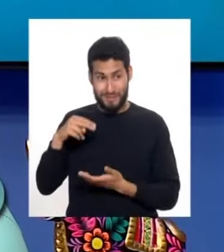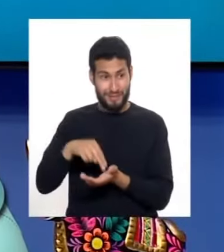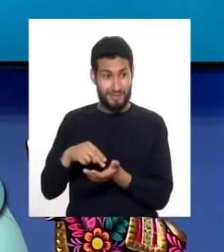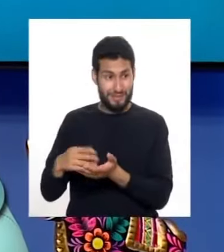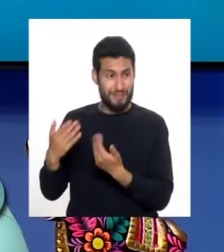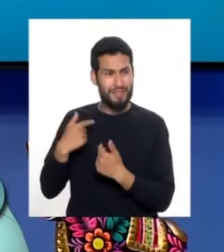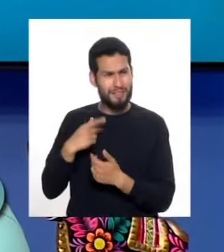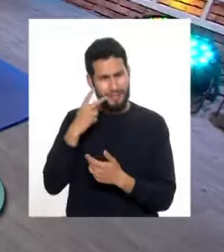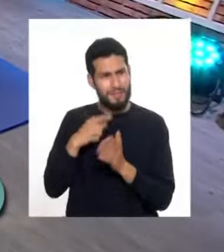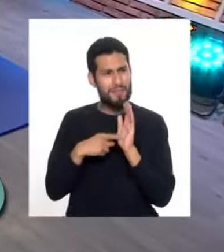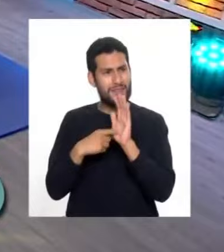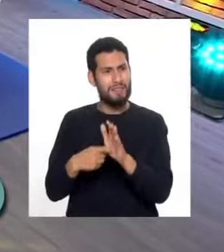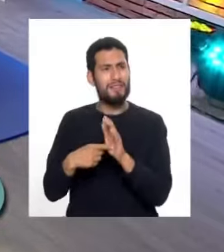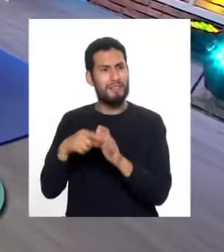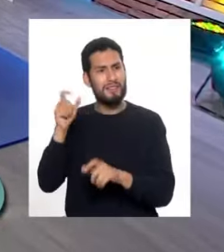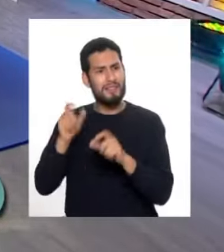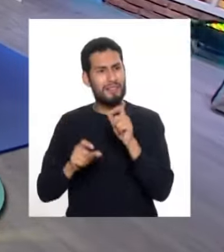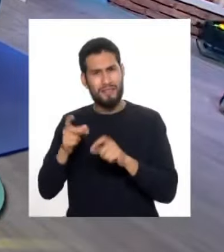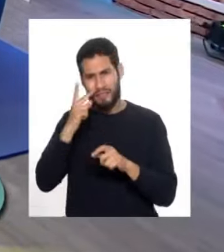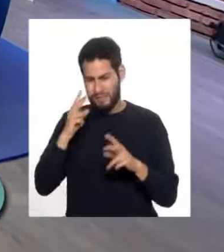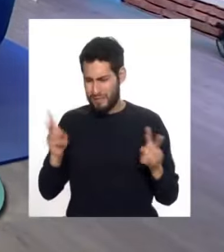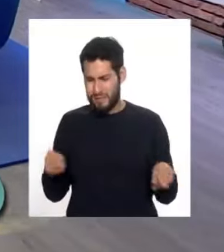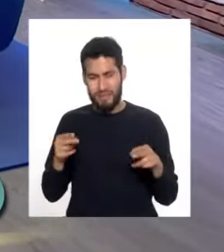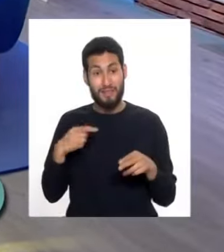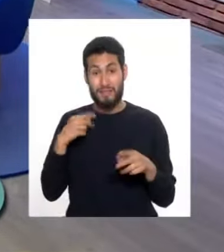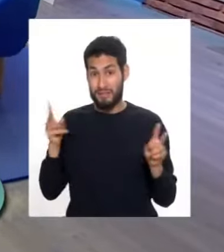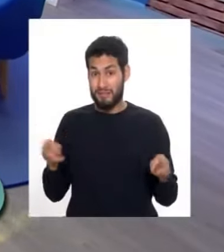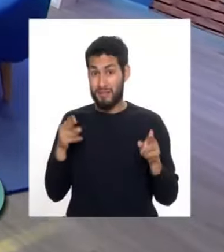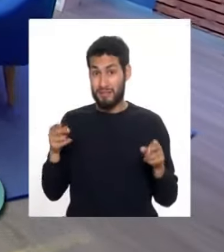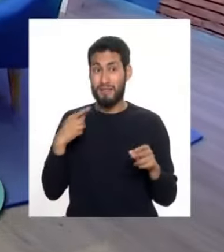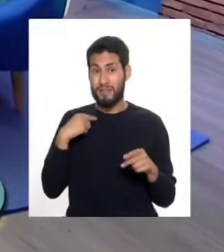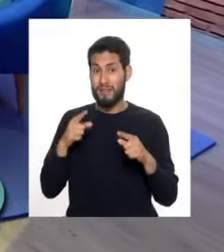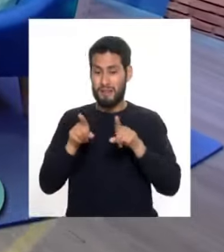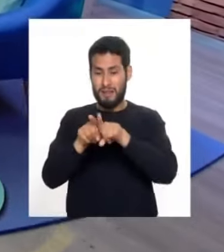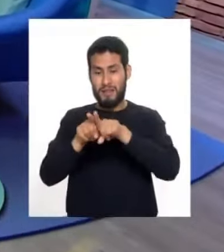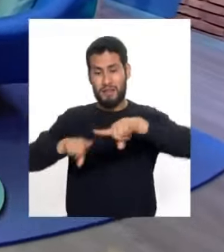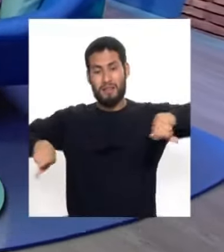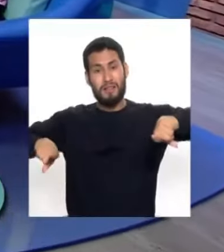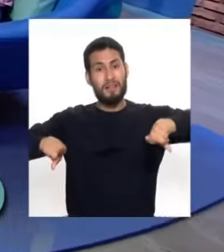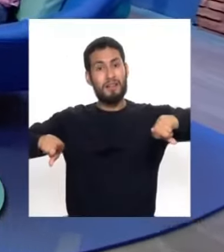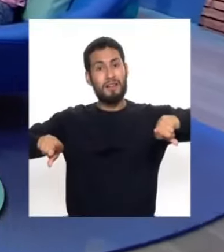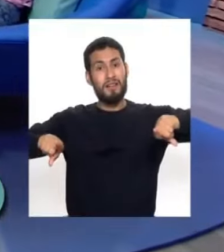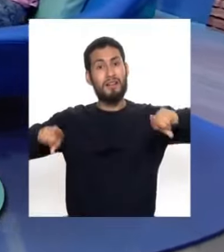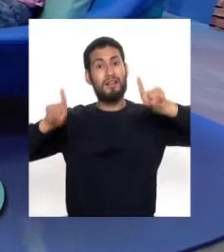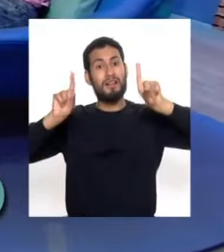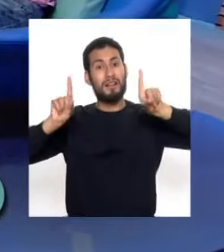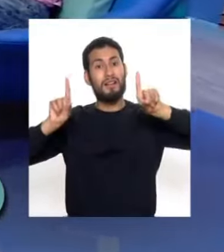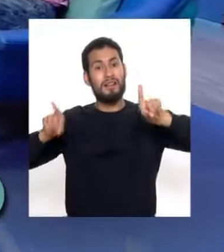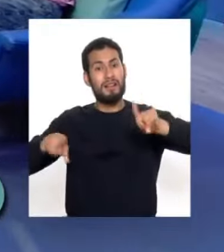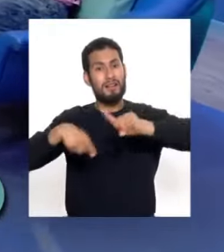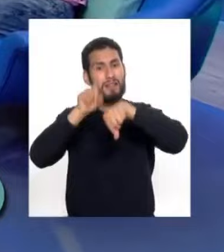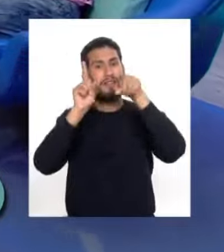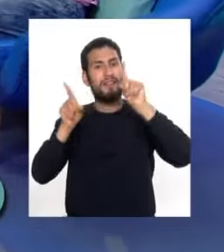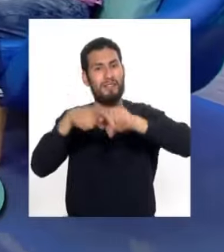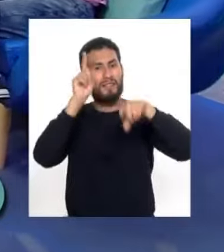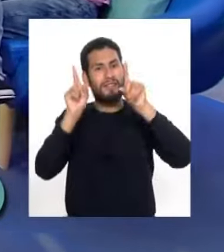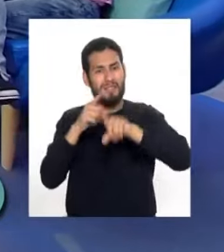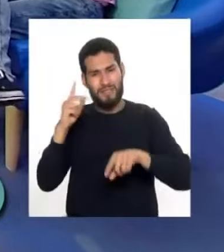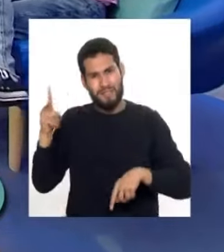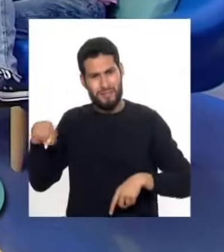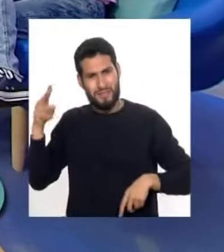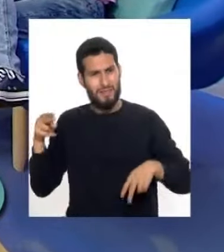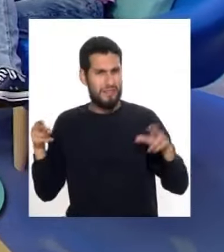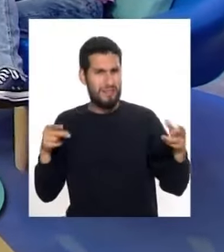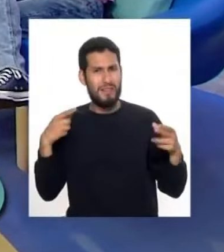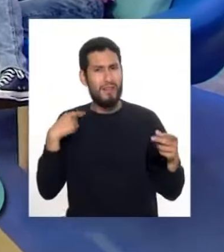ven. Quiero que le muestres a la gente las tijeras, porque las tijeras son separadas, ¿no?, y tienen un sonido agudo y un sonido grave.